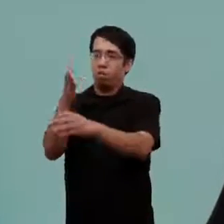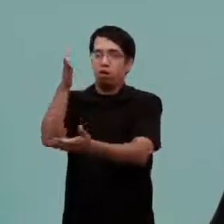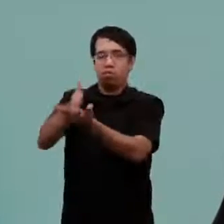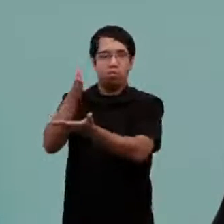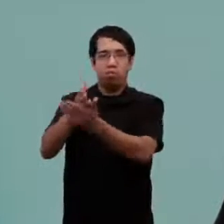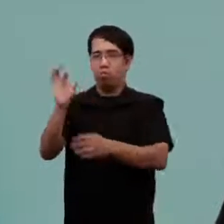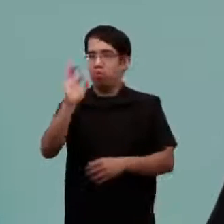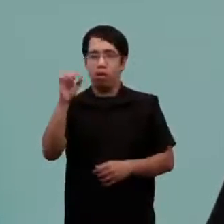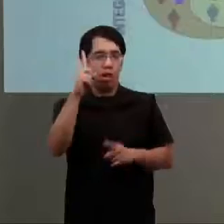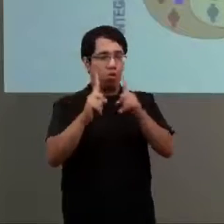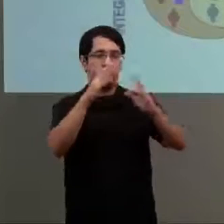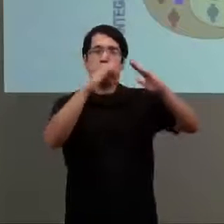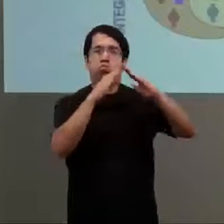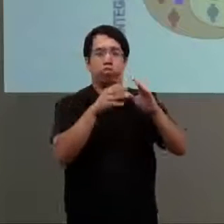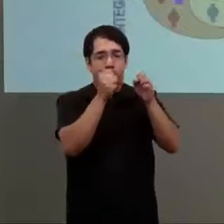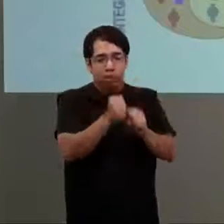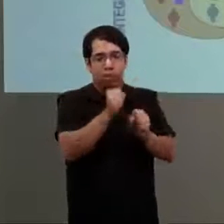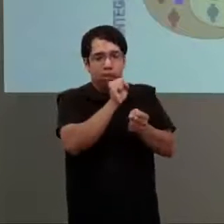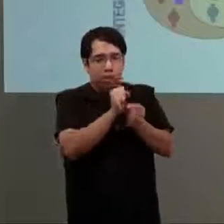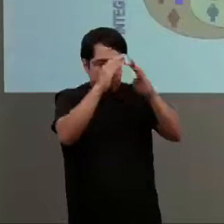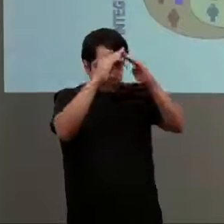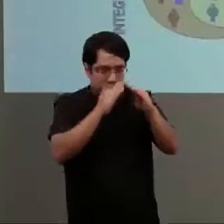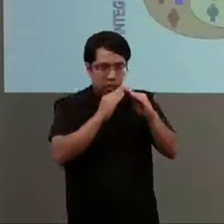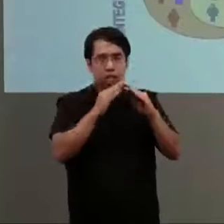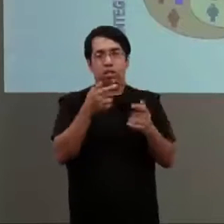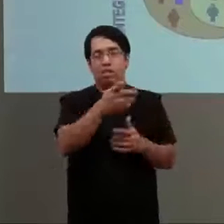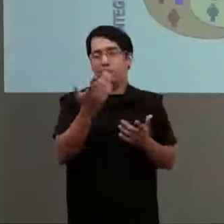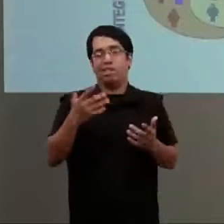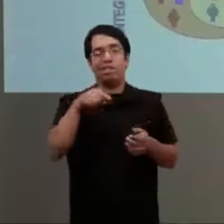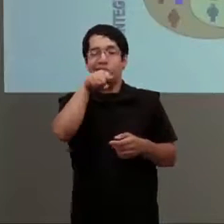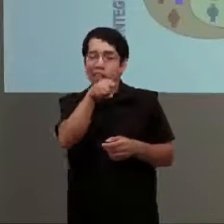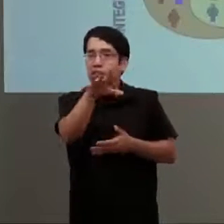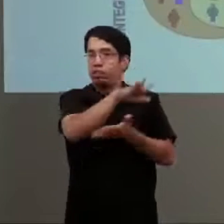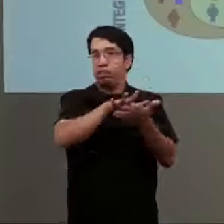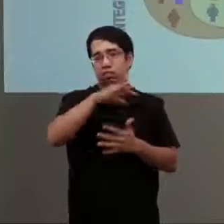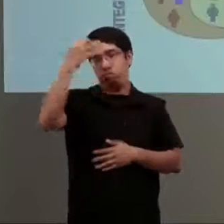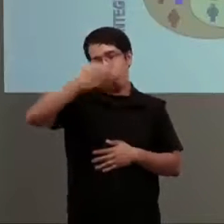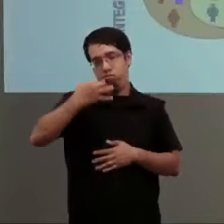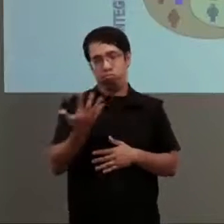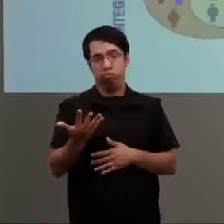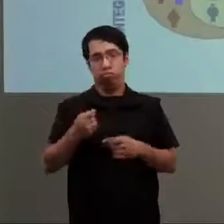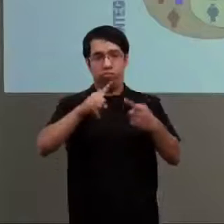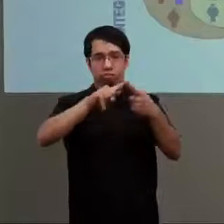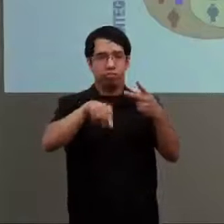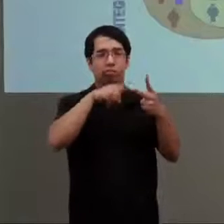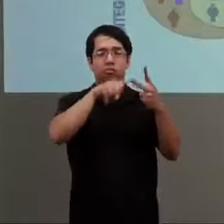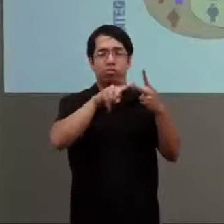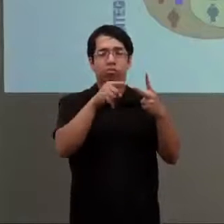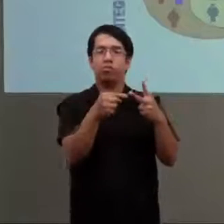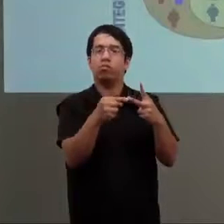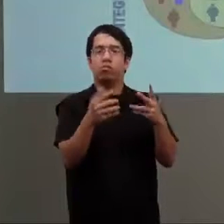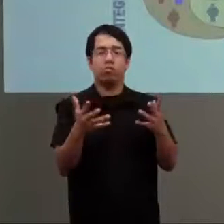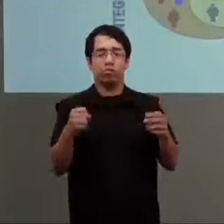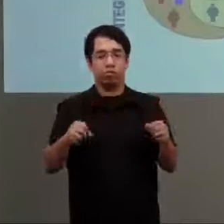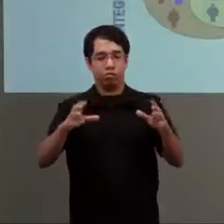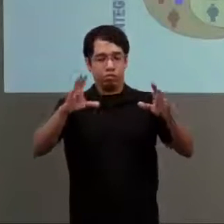tal vez todavía estén en las casas, a veces encerrados, y es una situación real. En un segundo momento, la segregación. Es